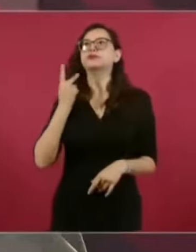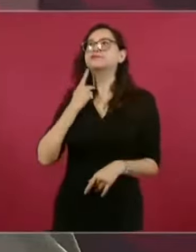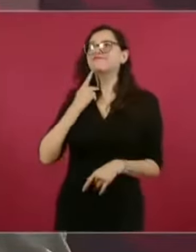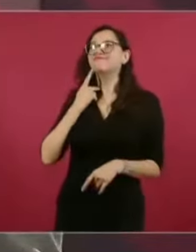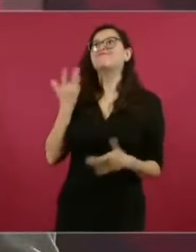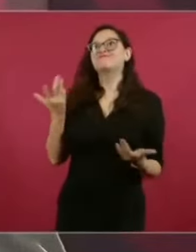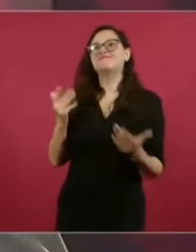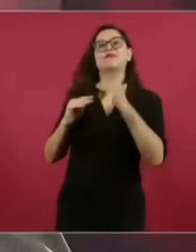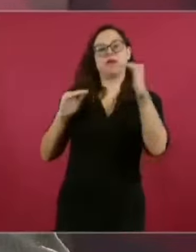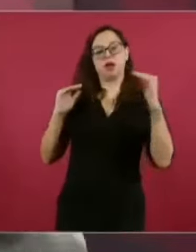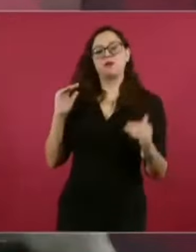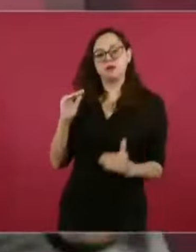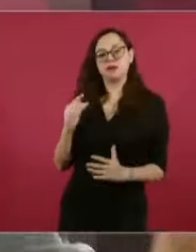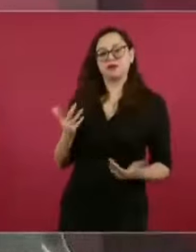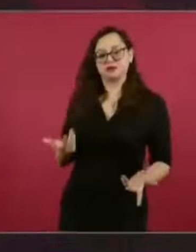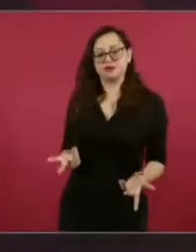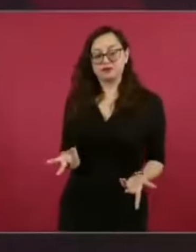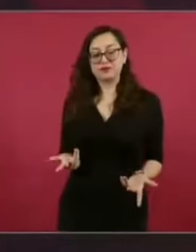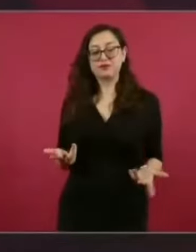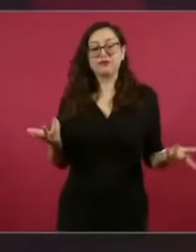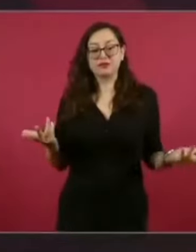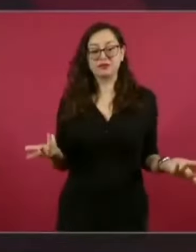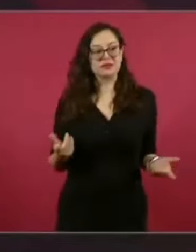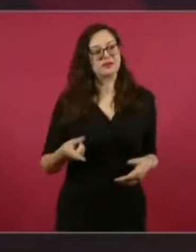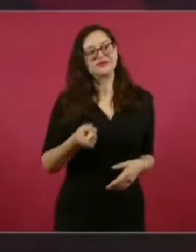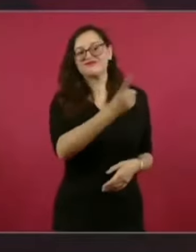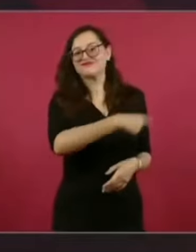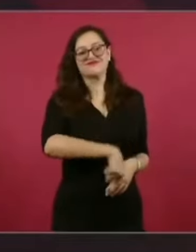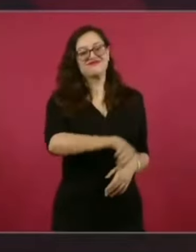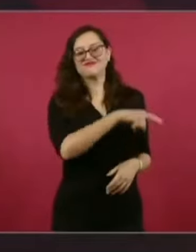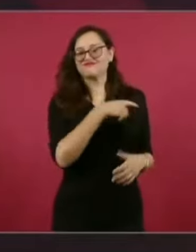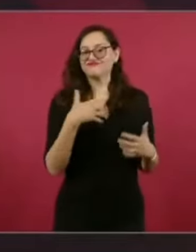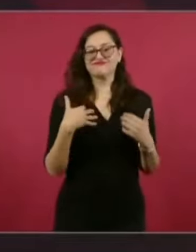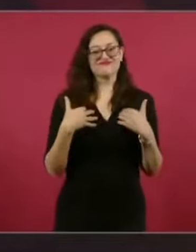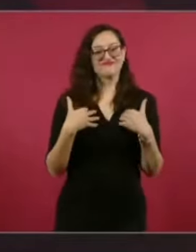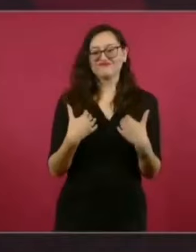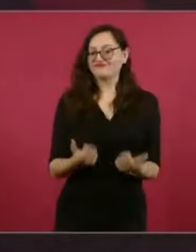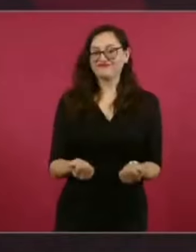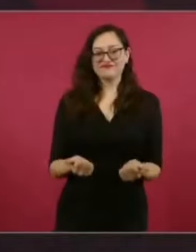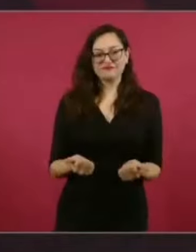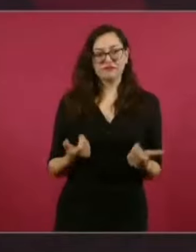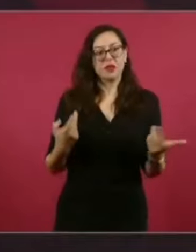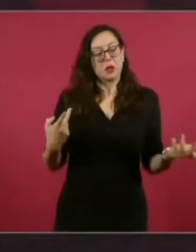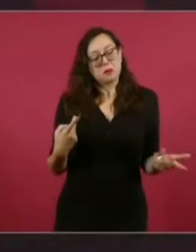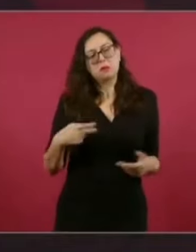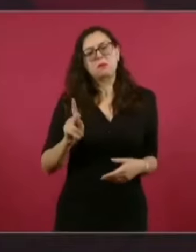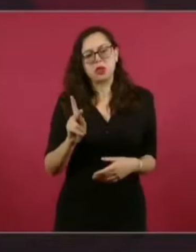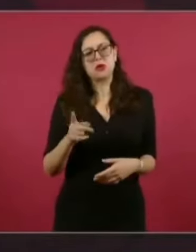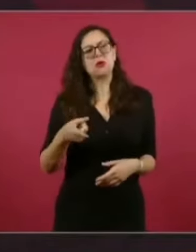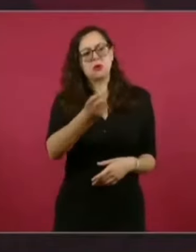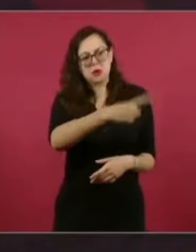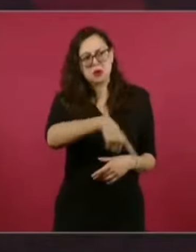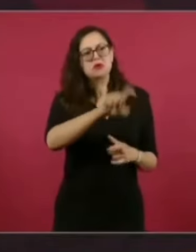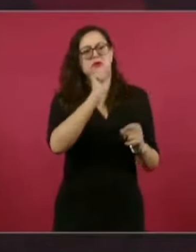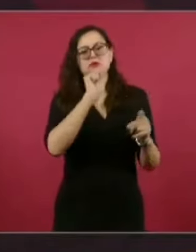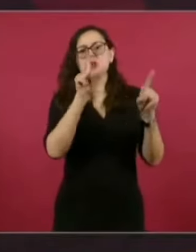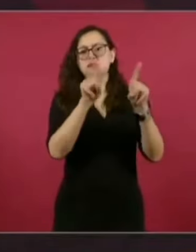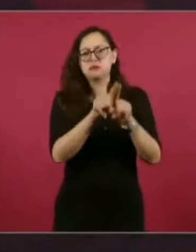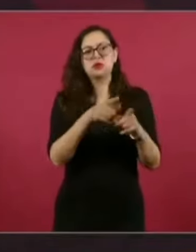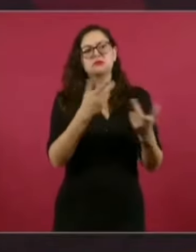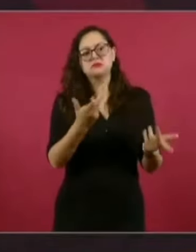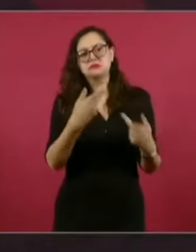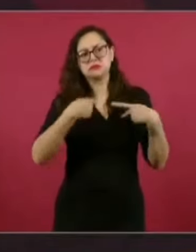pues ellos son ciudadanos igual